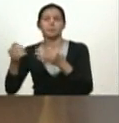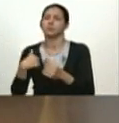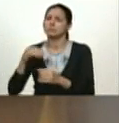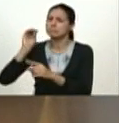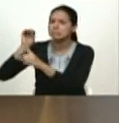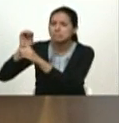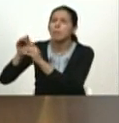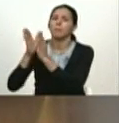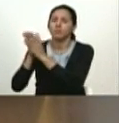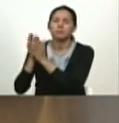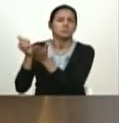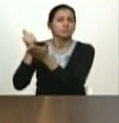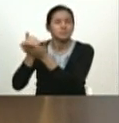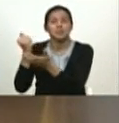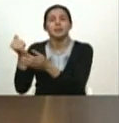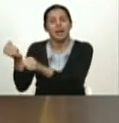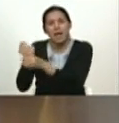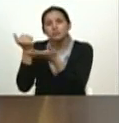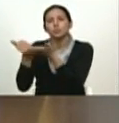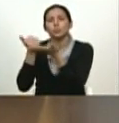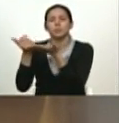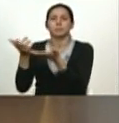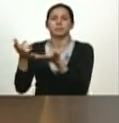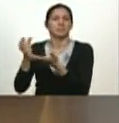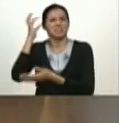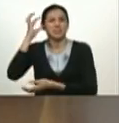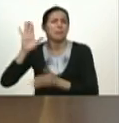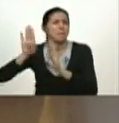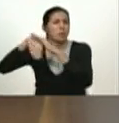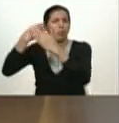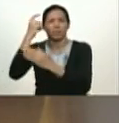más a toda hora del día y de la madrugada